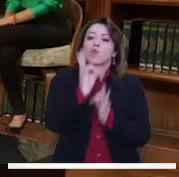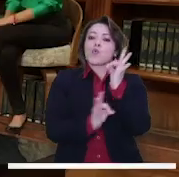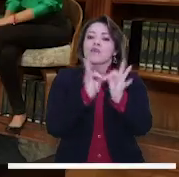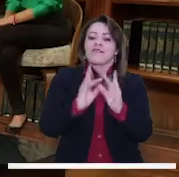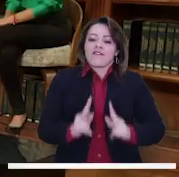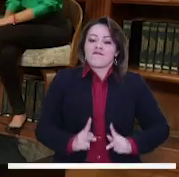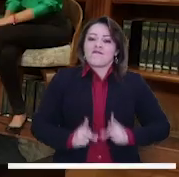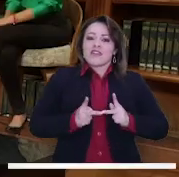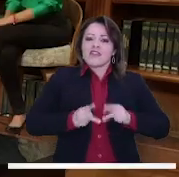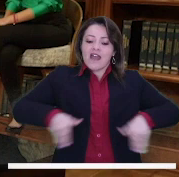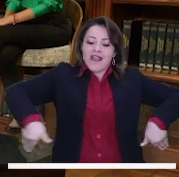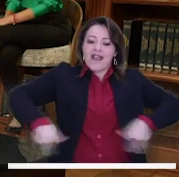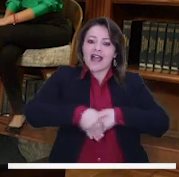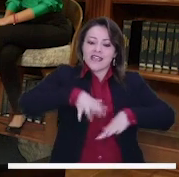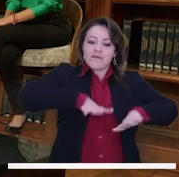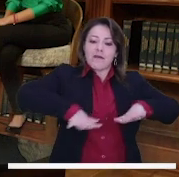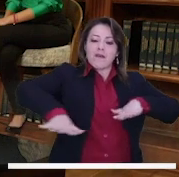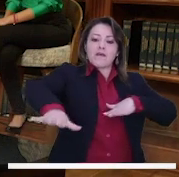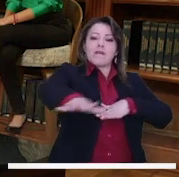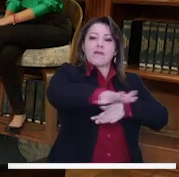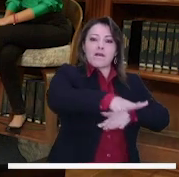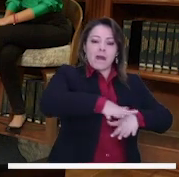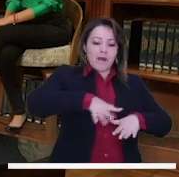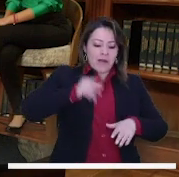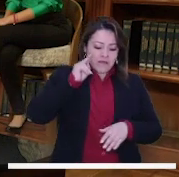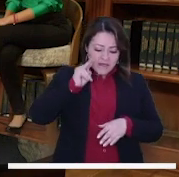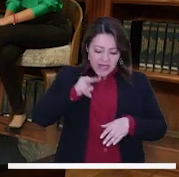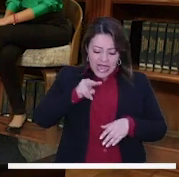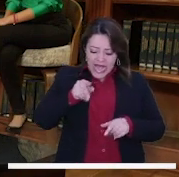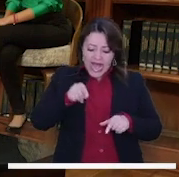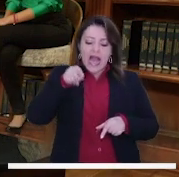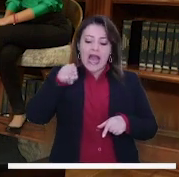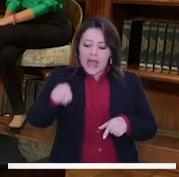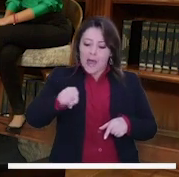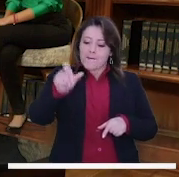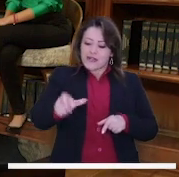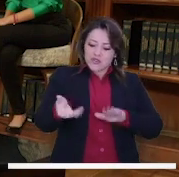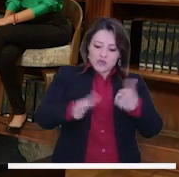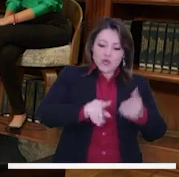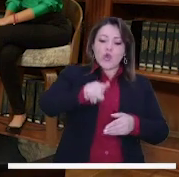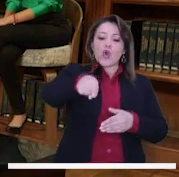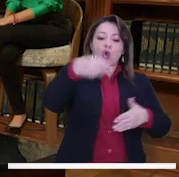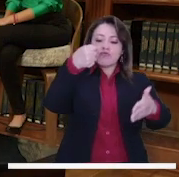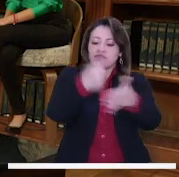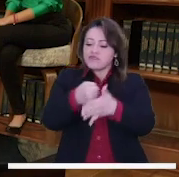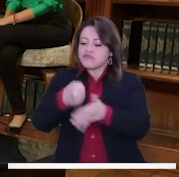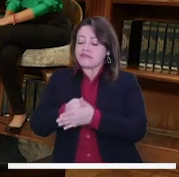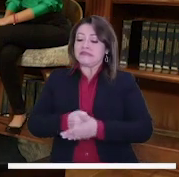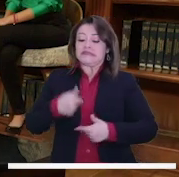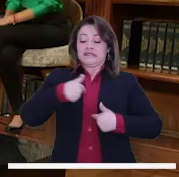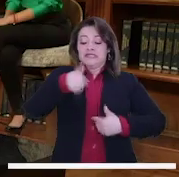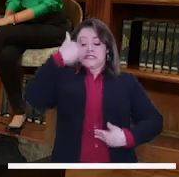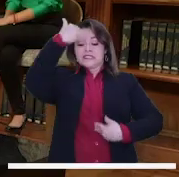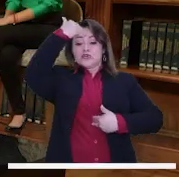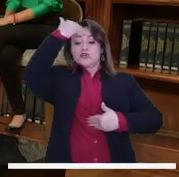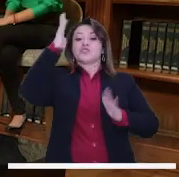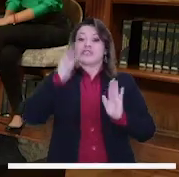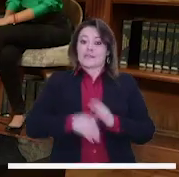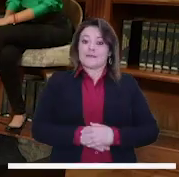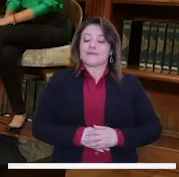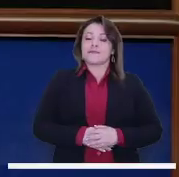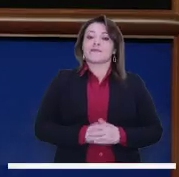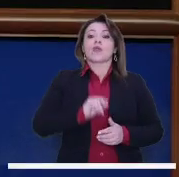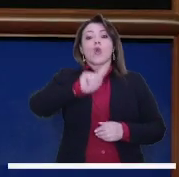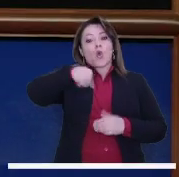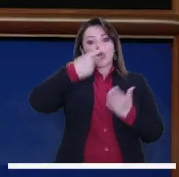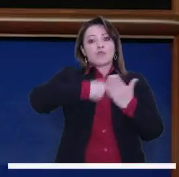La idea es poner unos símbolos en las calles donde mueren personas para que todos los bogotanos sepamos, estemos conscientes de la tragedia de muertos en las